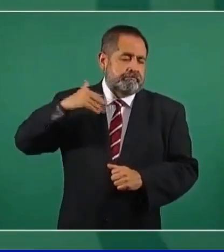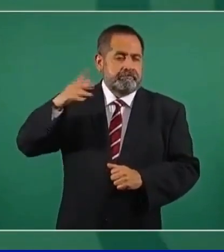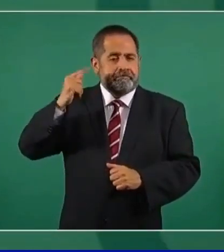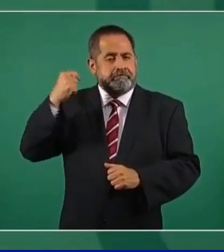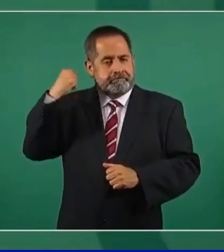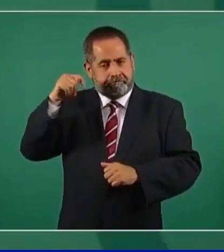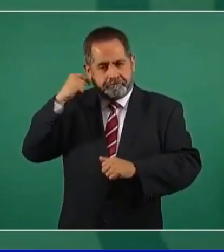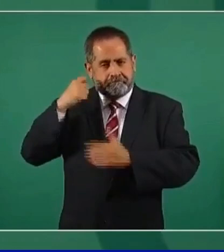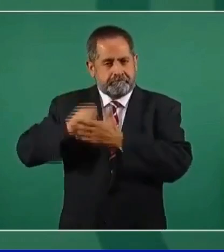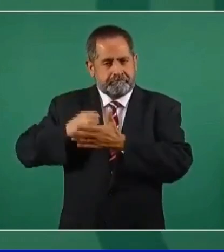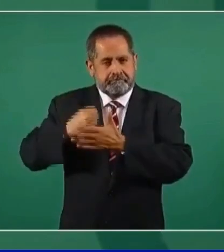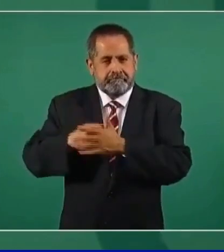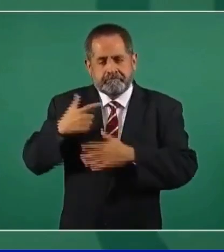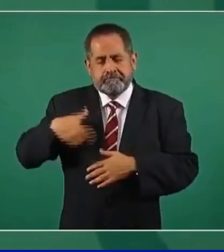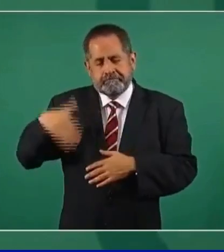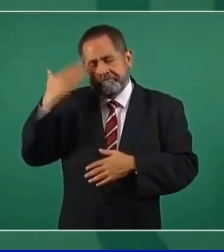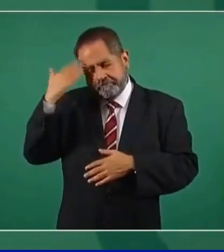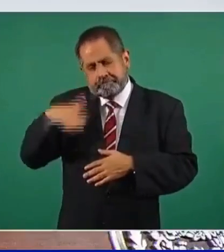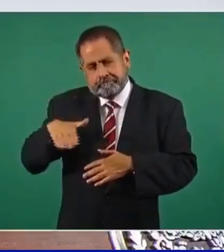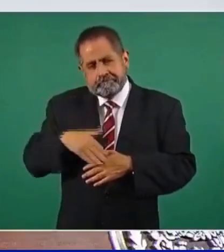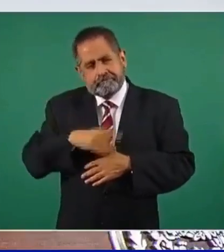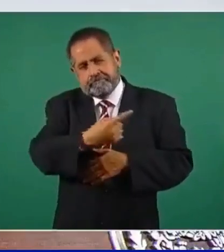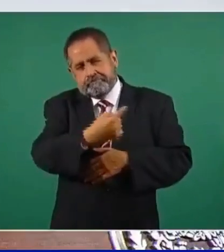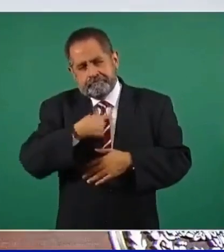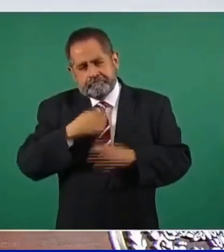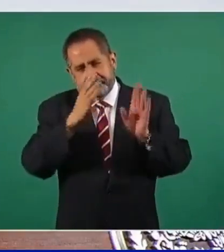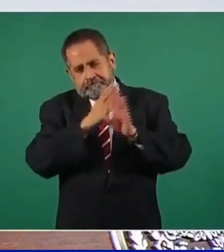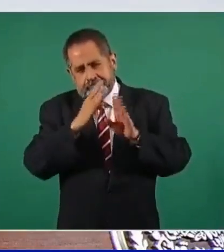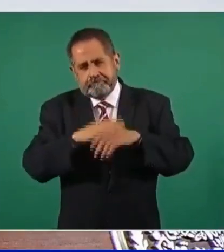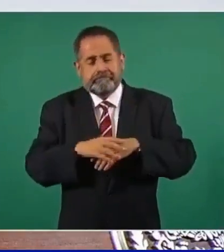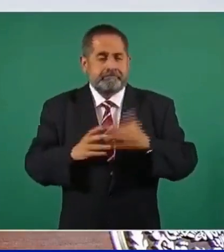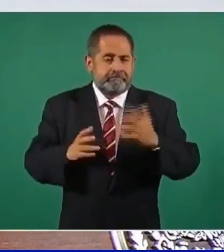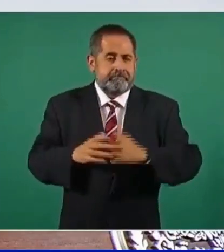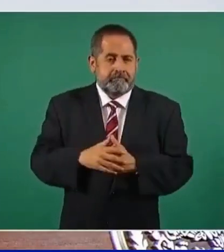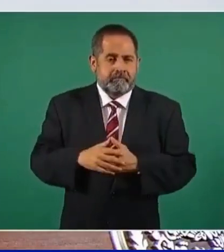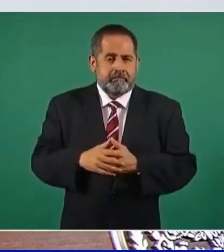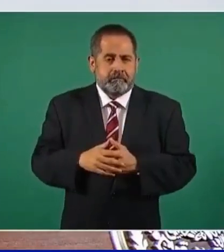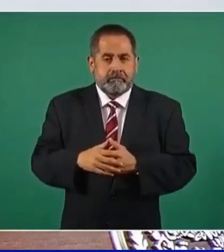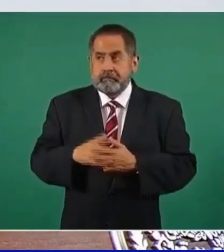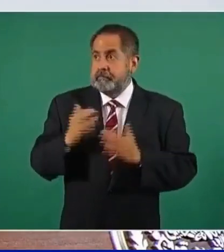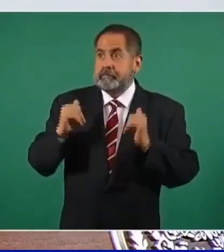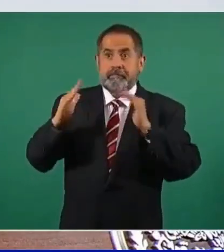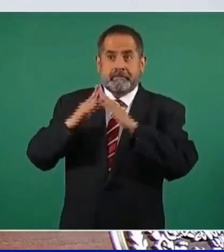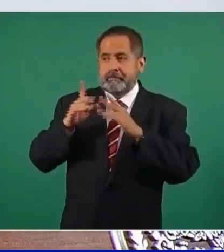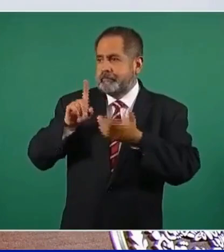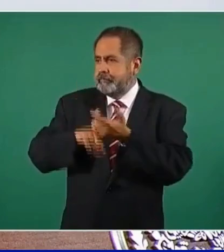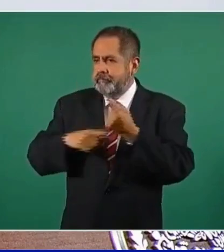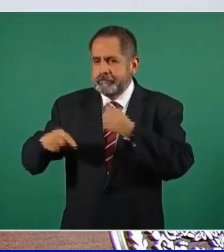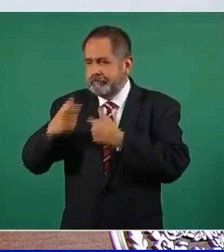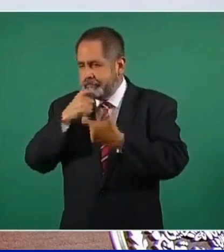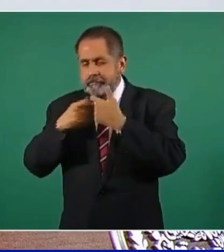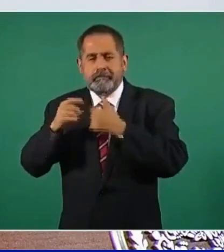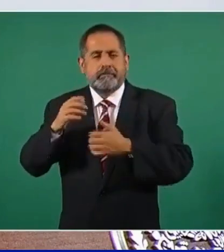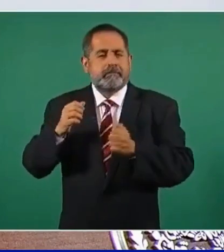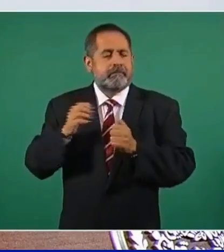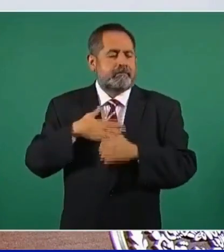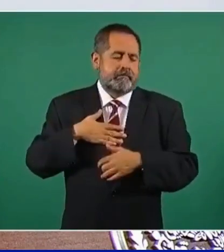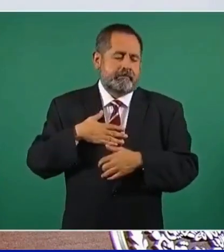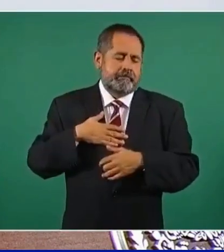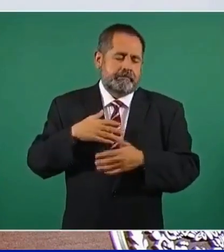sabíamos, nos reíamos en la casa porque mi finada suegra